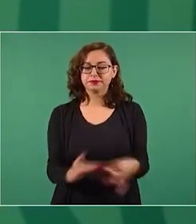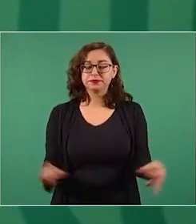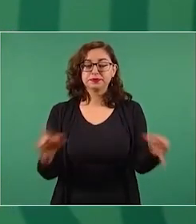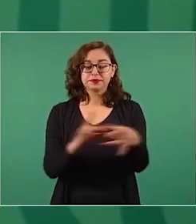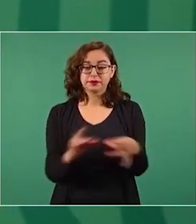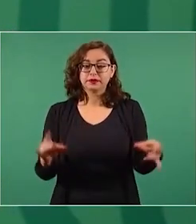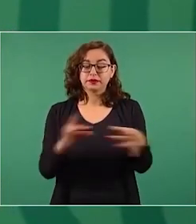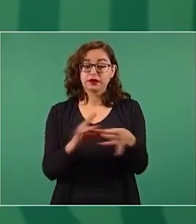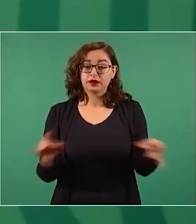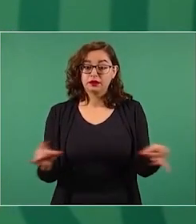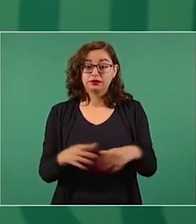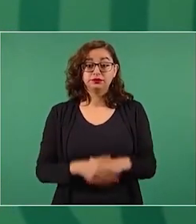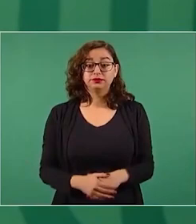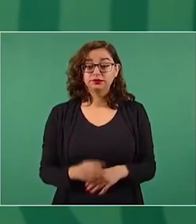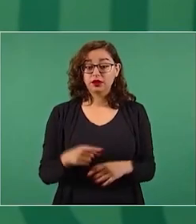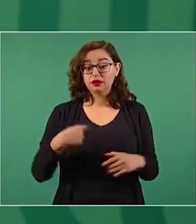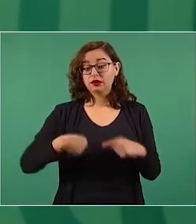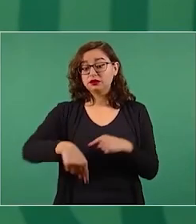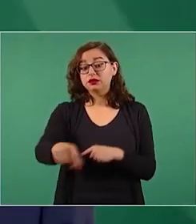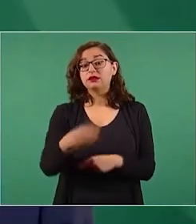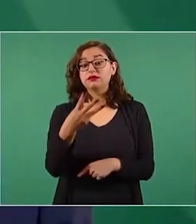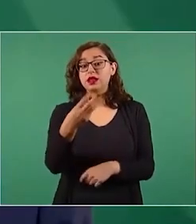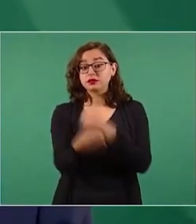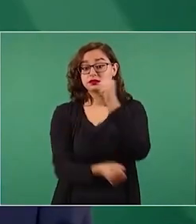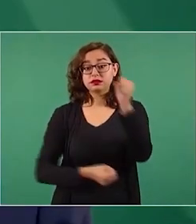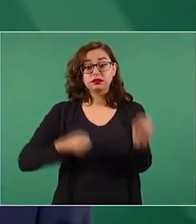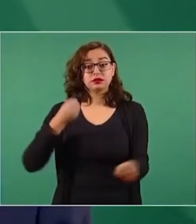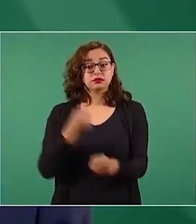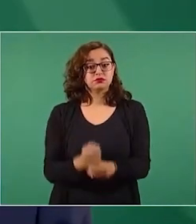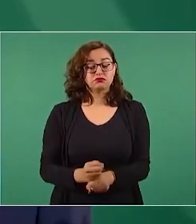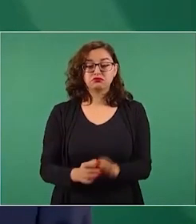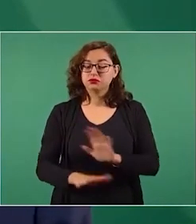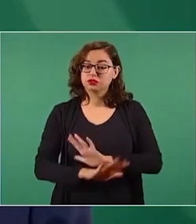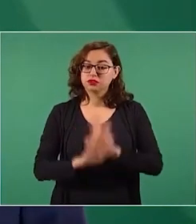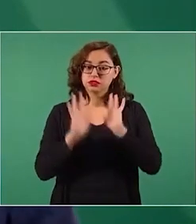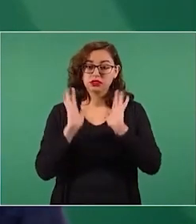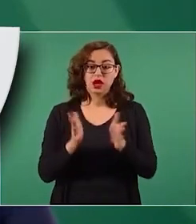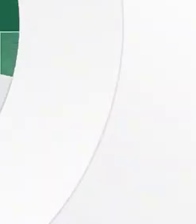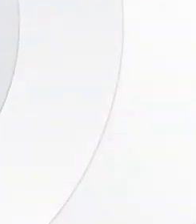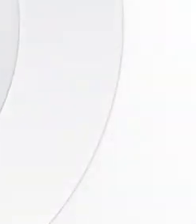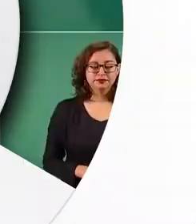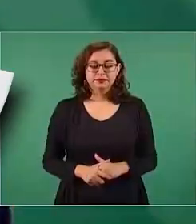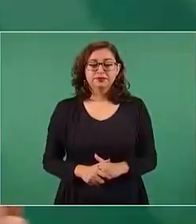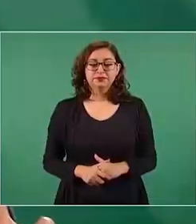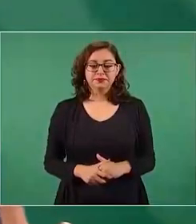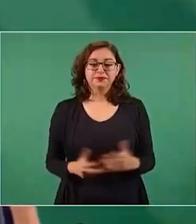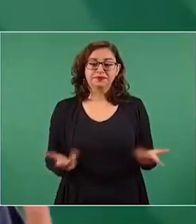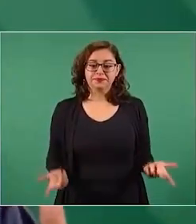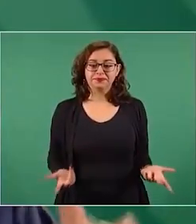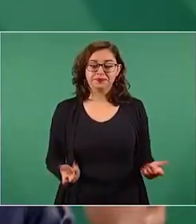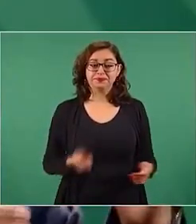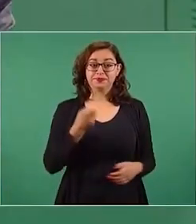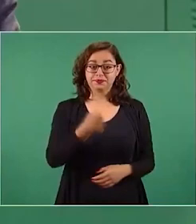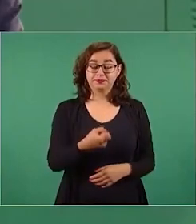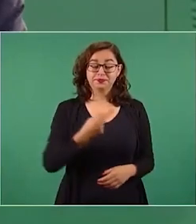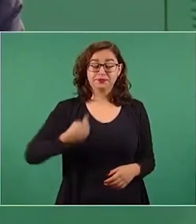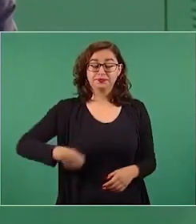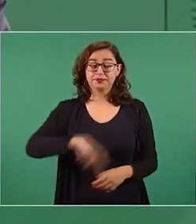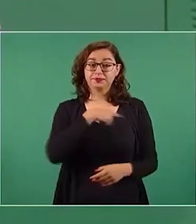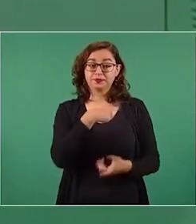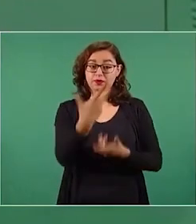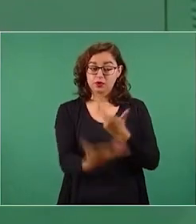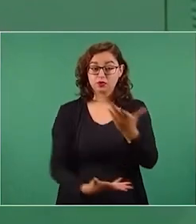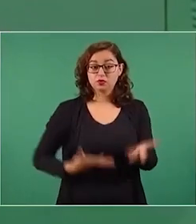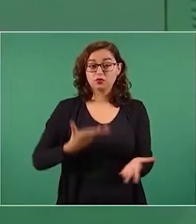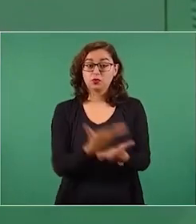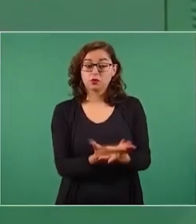retirar, me jubilo. El planteamiento nuestro, vamos